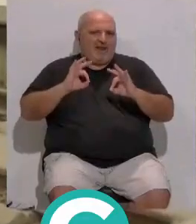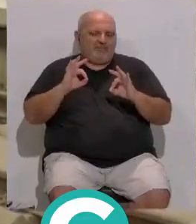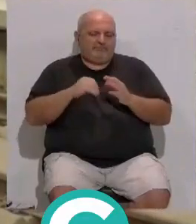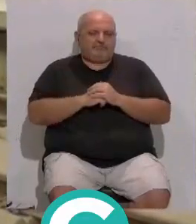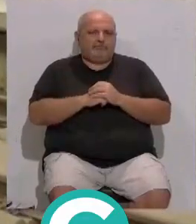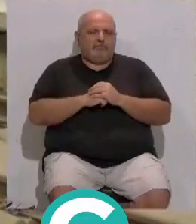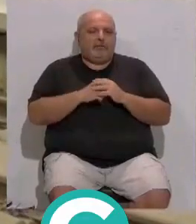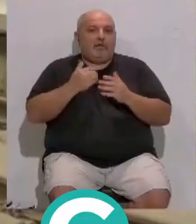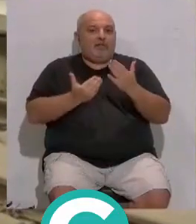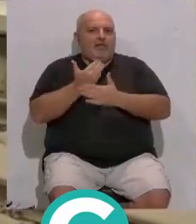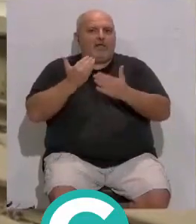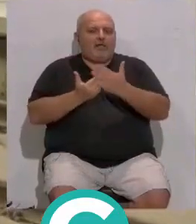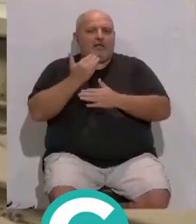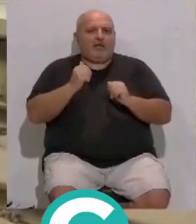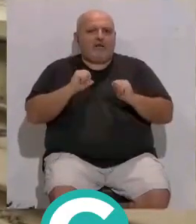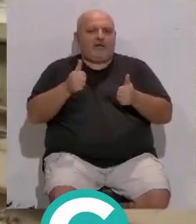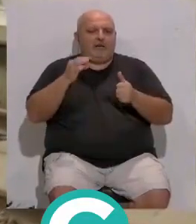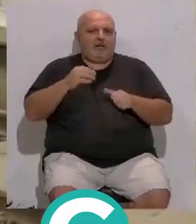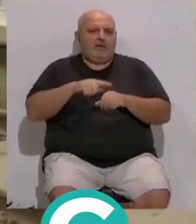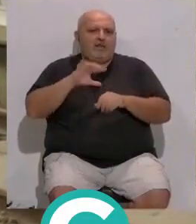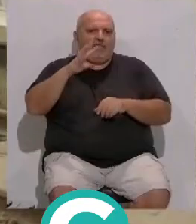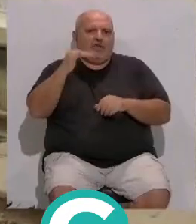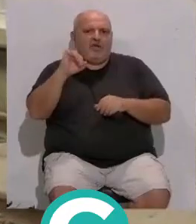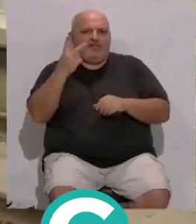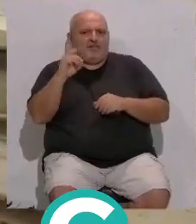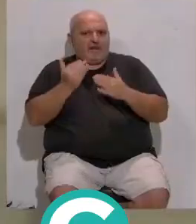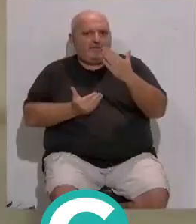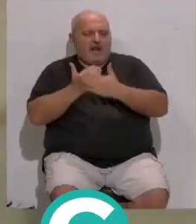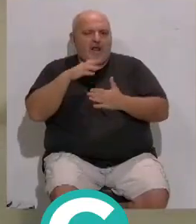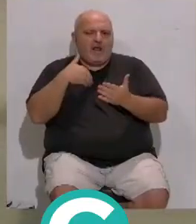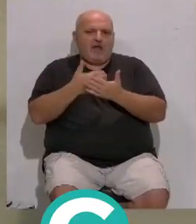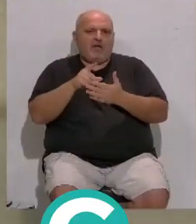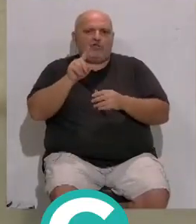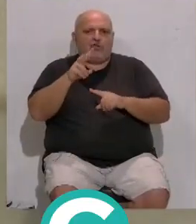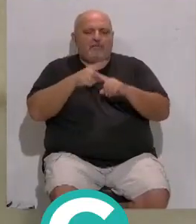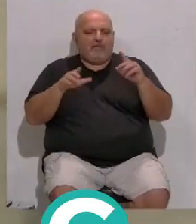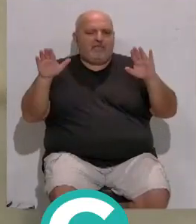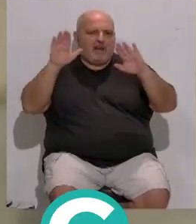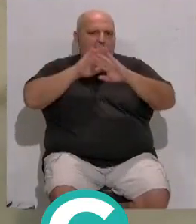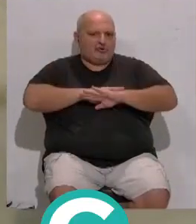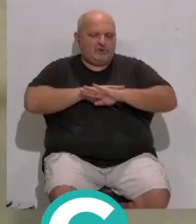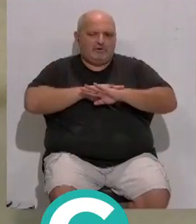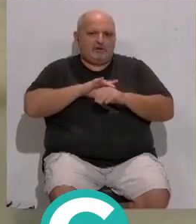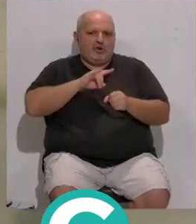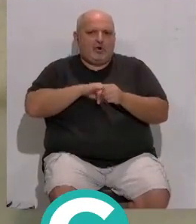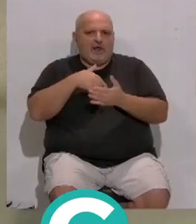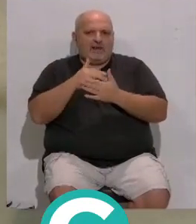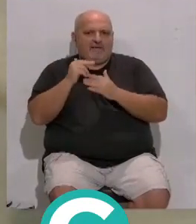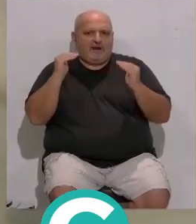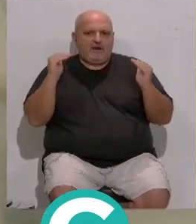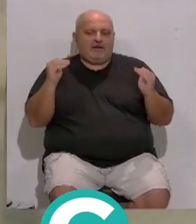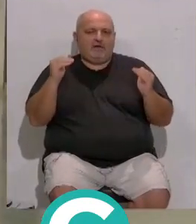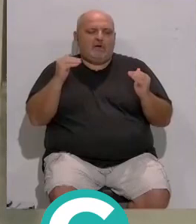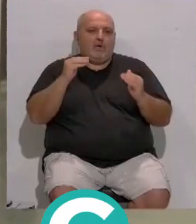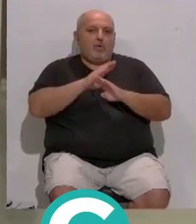tranvía inicia cada día sus trayectos... ...a las 5 y 20 de la mañana... ...hasta las 12 y media de la madrugada... ...los días laborales...